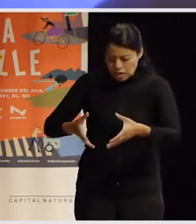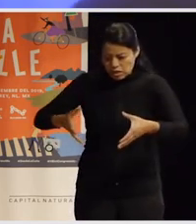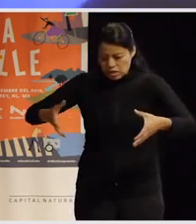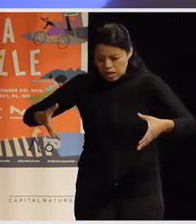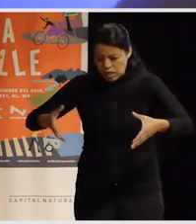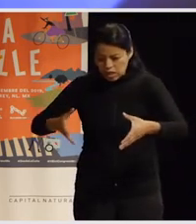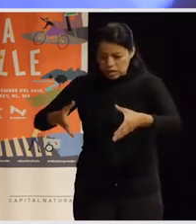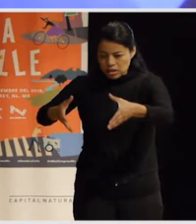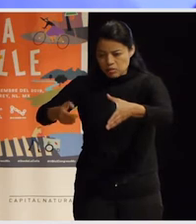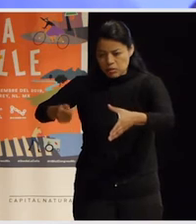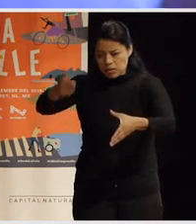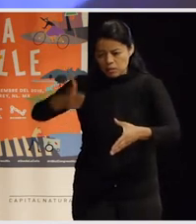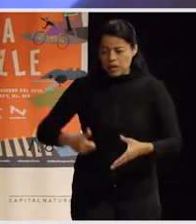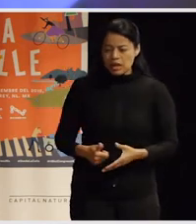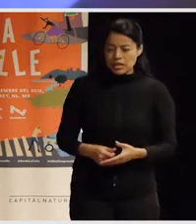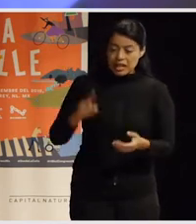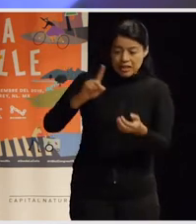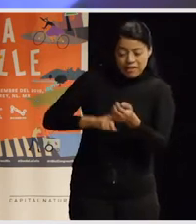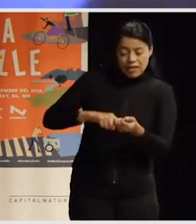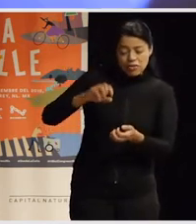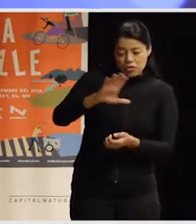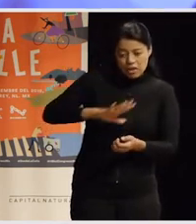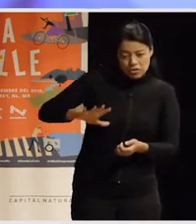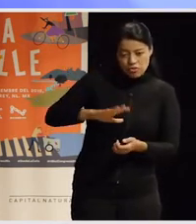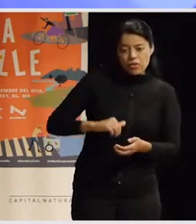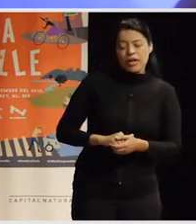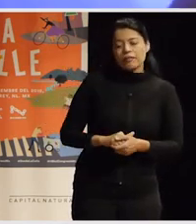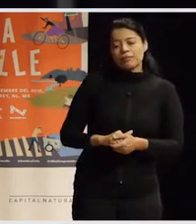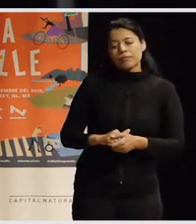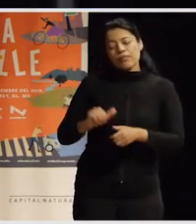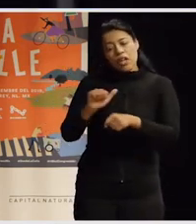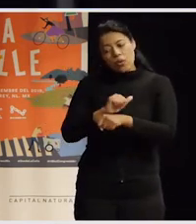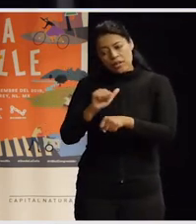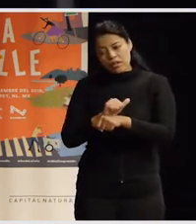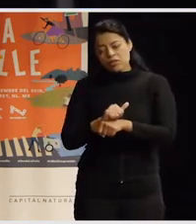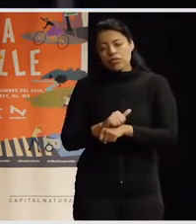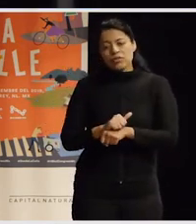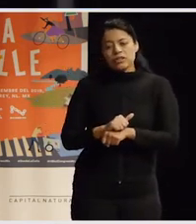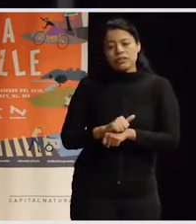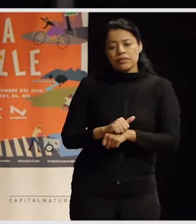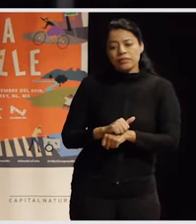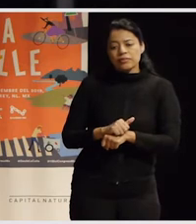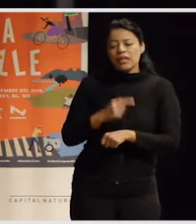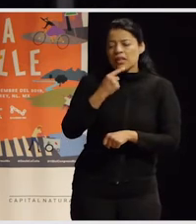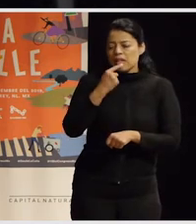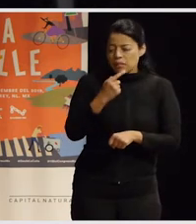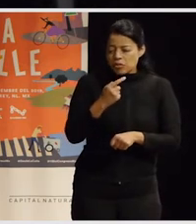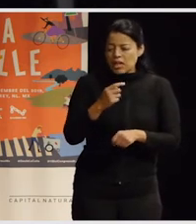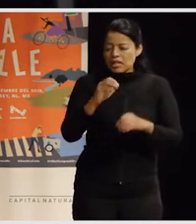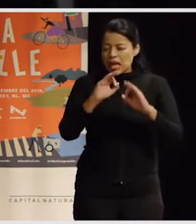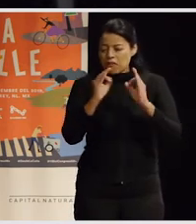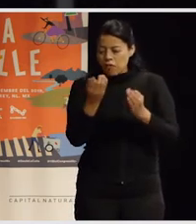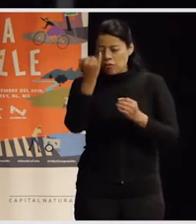Y de hecho, en parte fue financiado, dice, por el señor Citroën, el de los coches. Entonces, digamos que este esquema